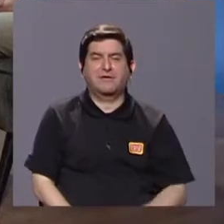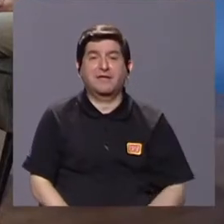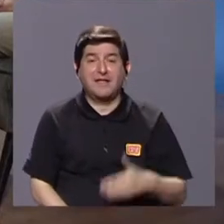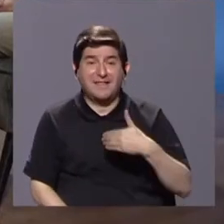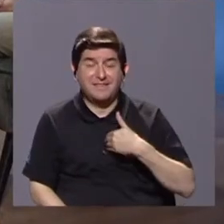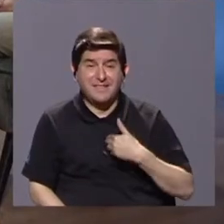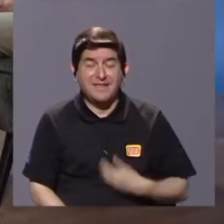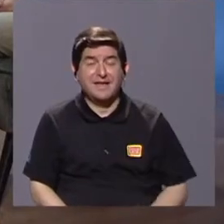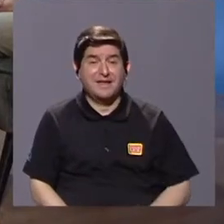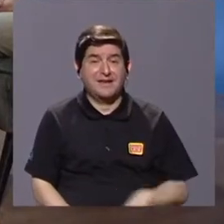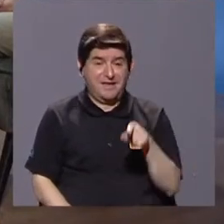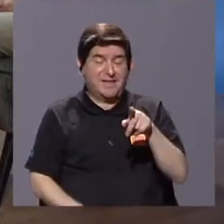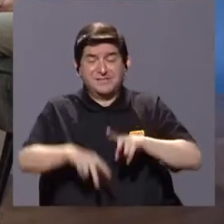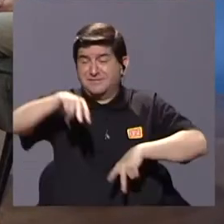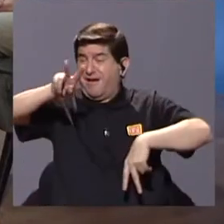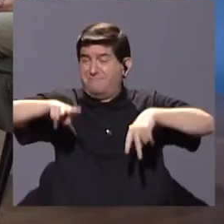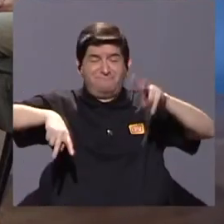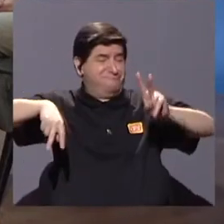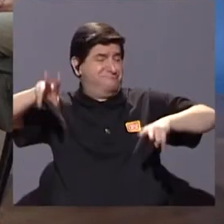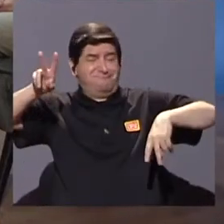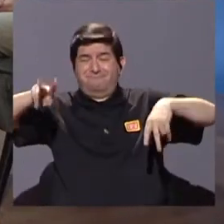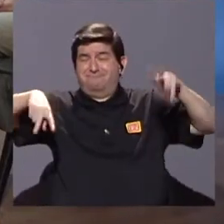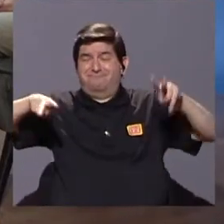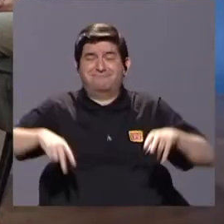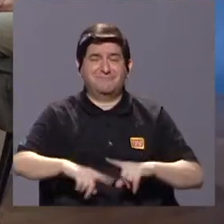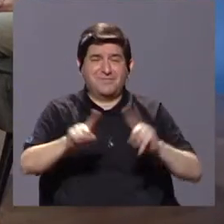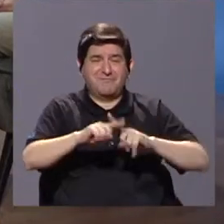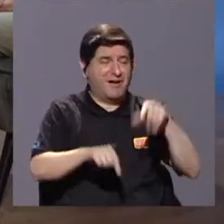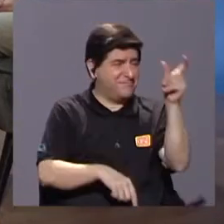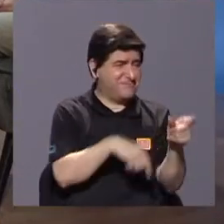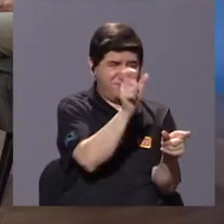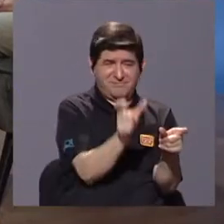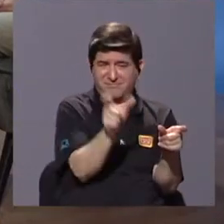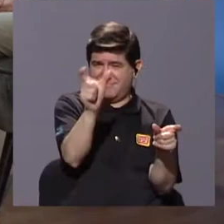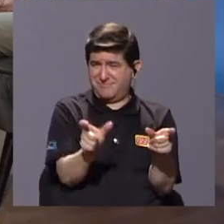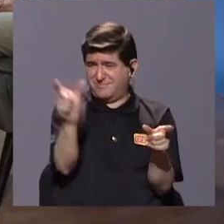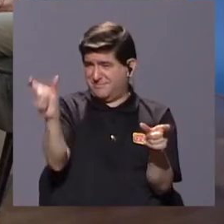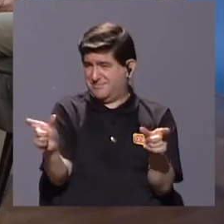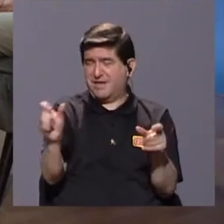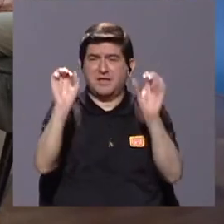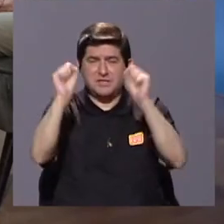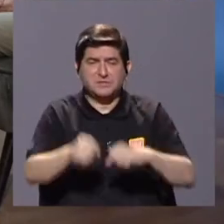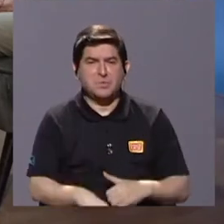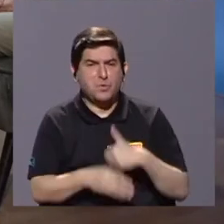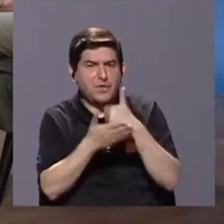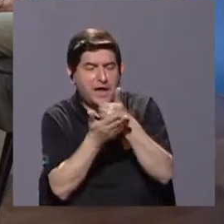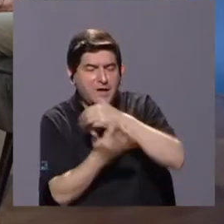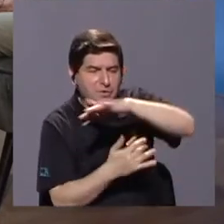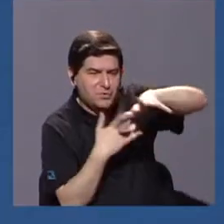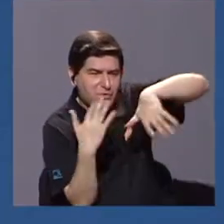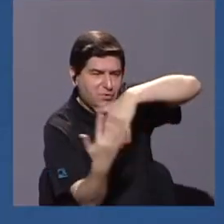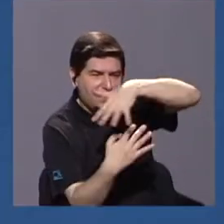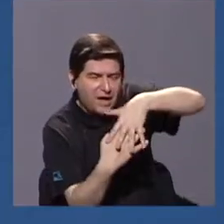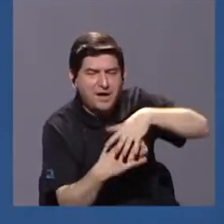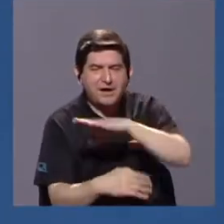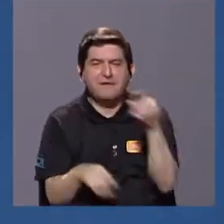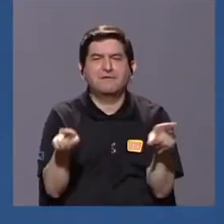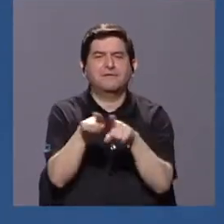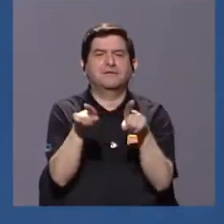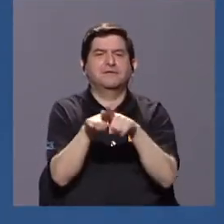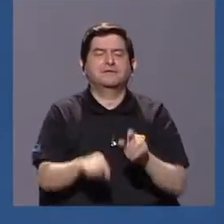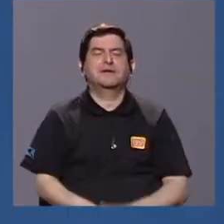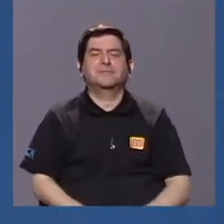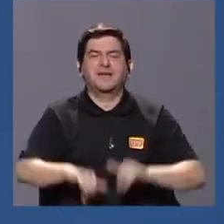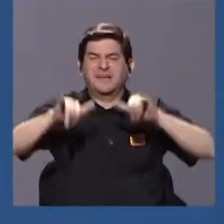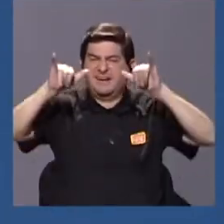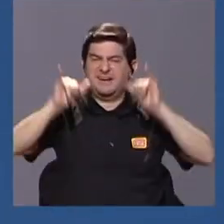tienen esta enorme diversidad de individuos que favorecen entonces una interacción y favorecen entonces también